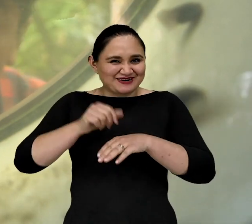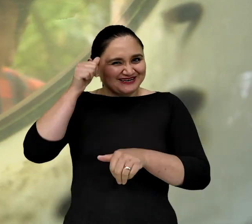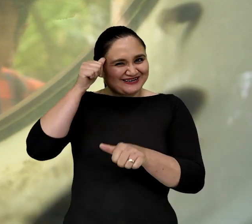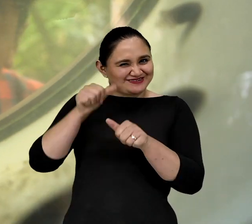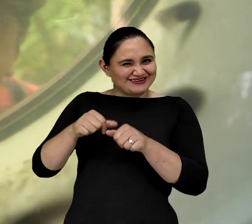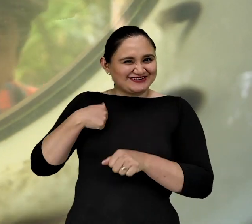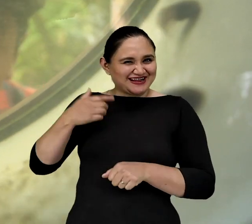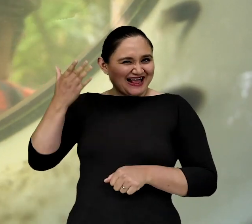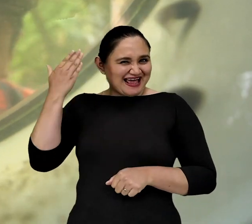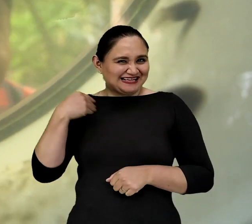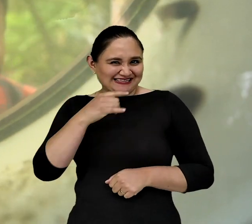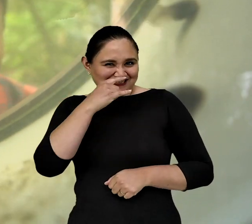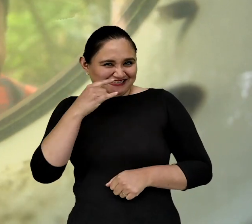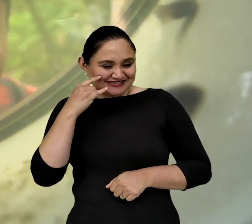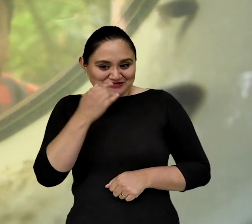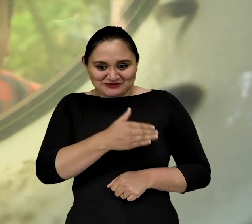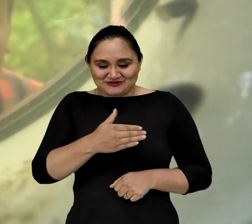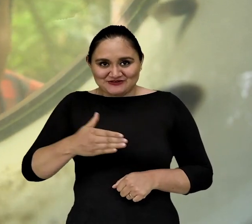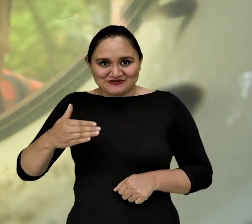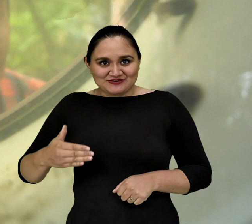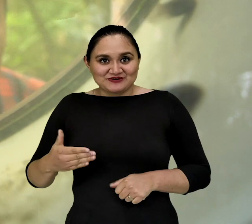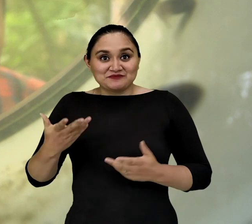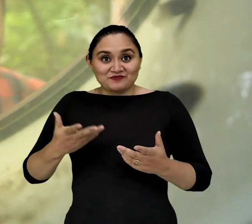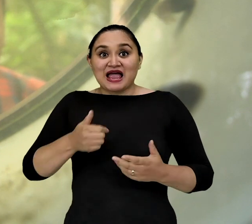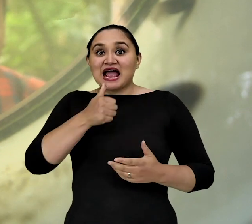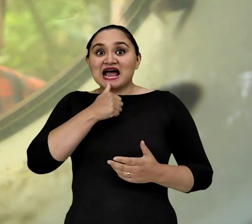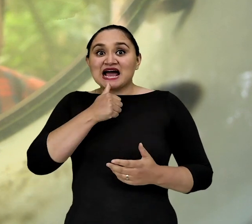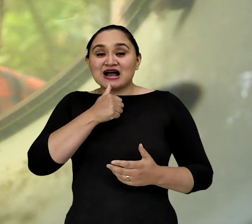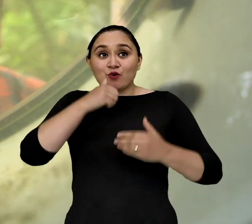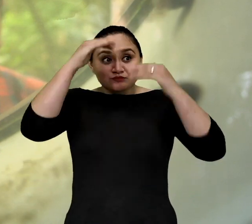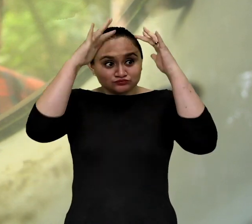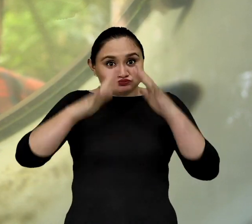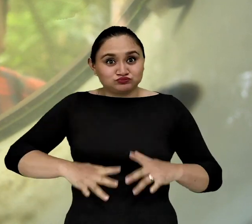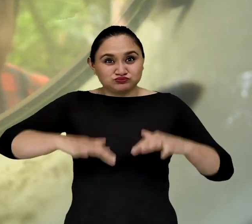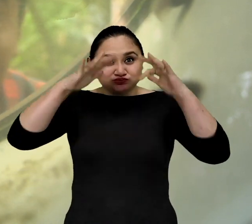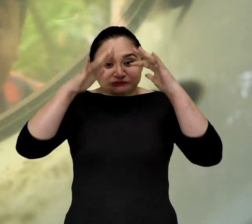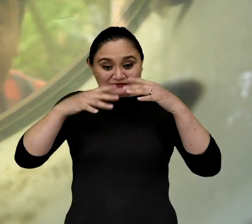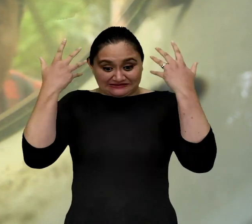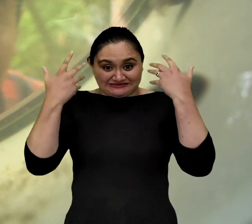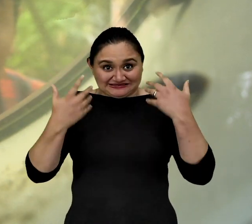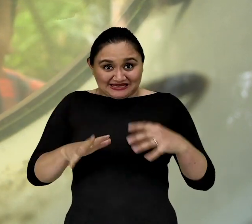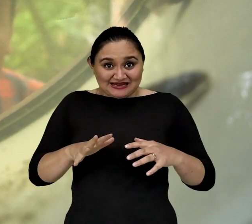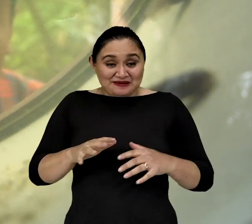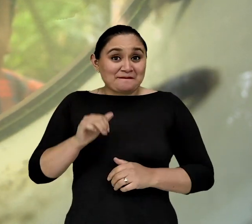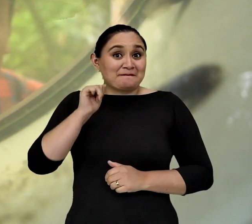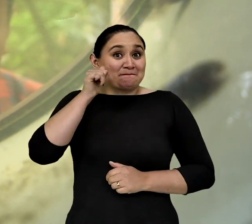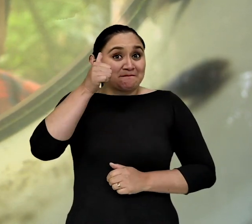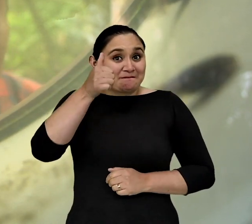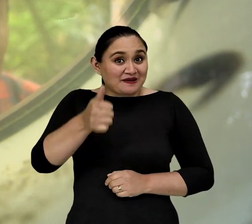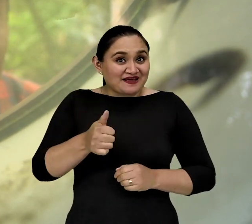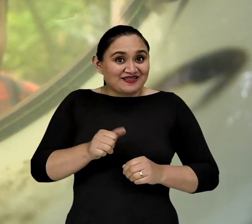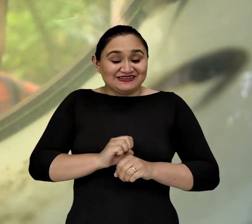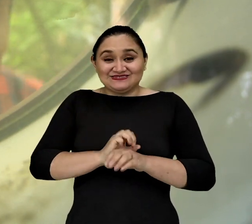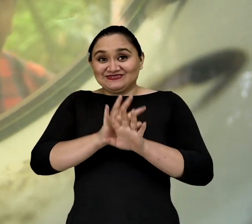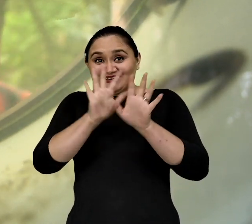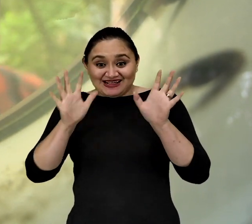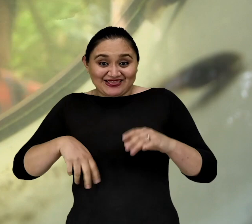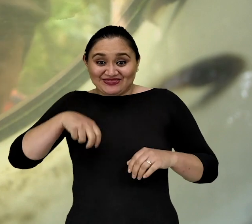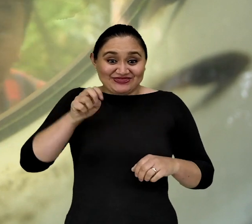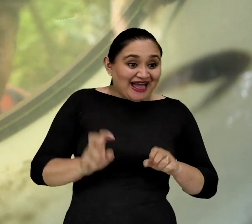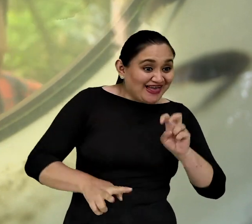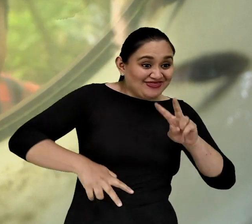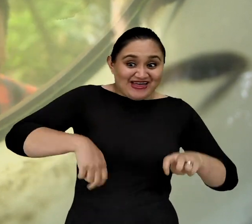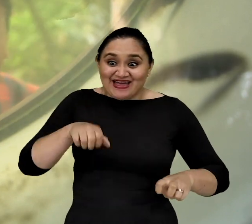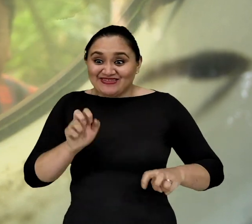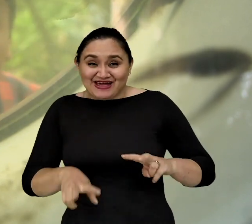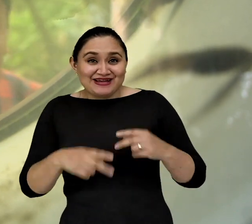recuerda a mi niñez? Sí, sí, sí Porque después de una noche de lluvia Al siguiente día íbamos con mis amigas y mis amigos al parque a saltar en los